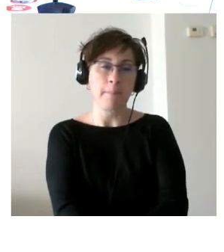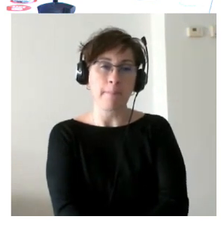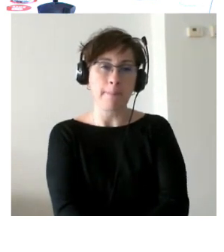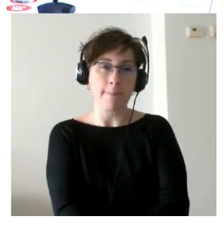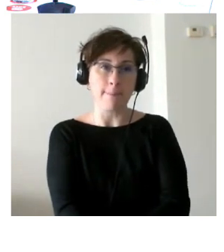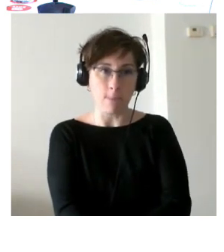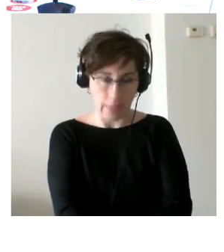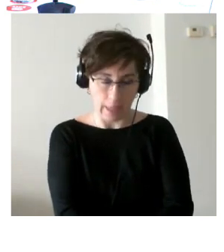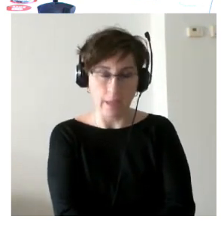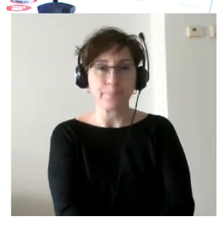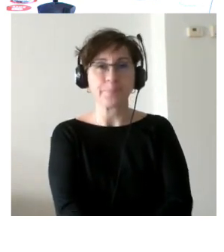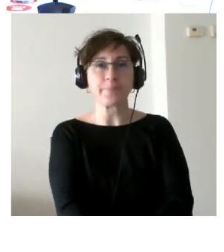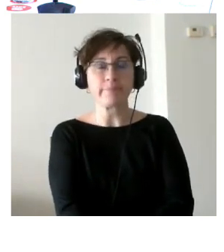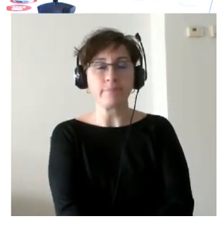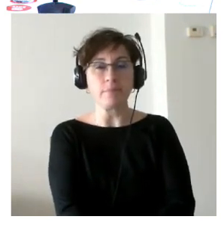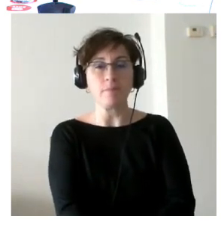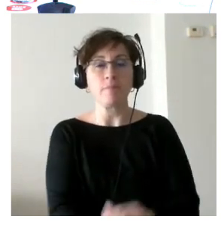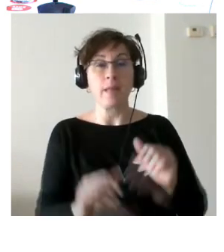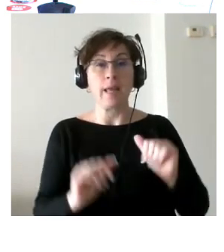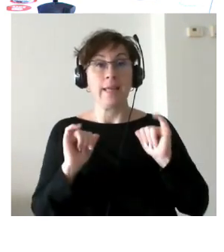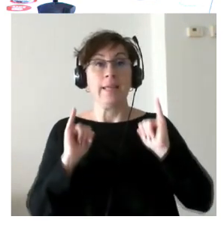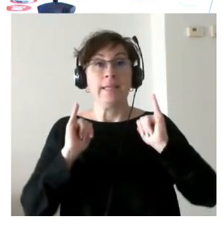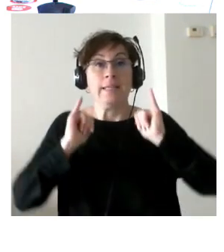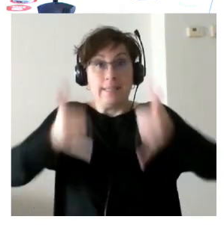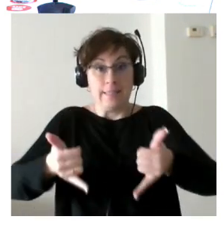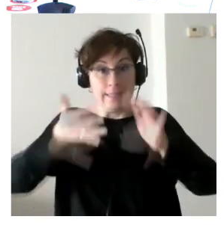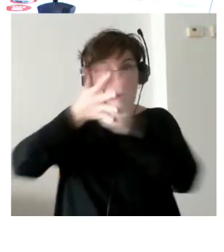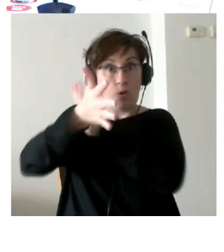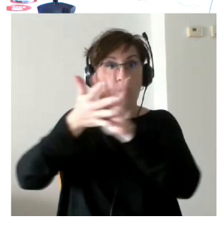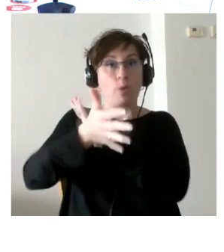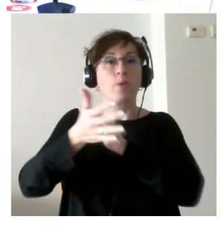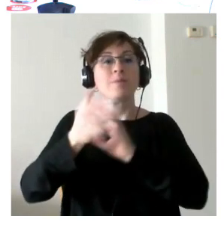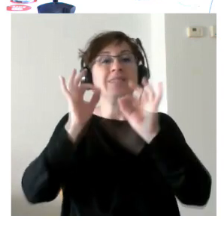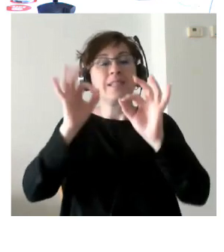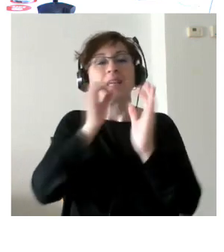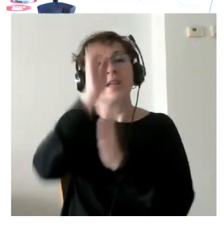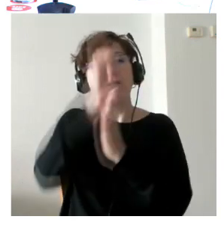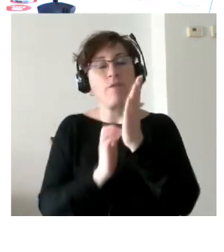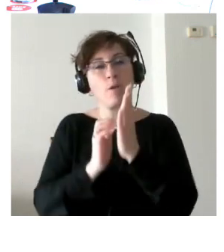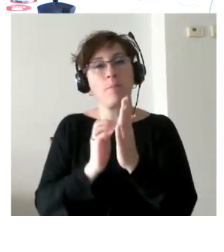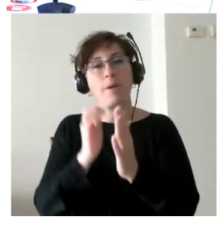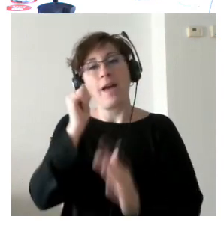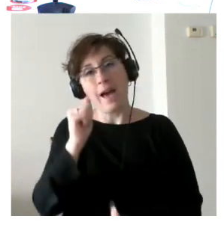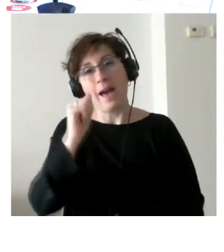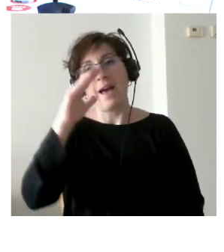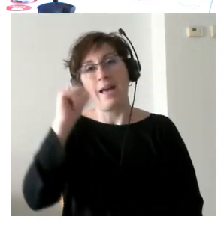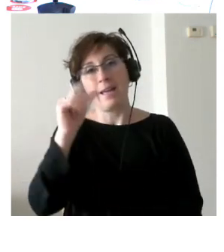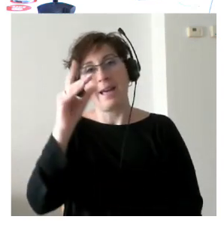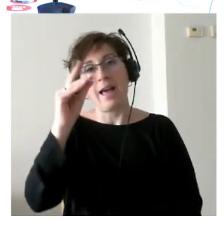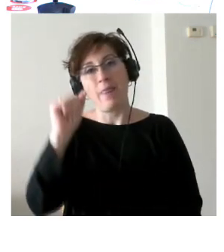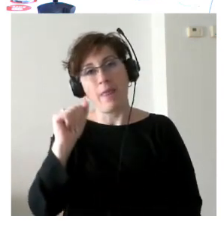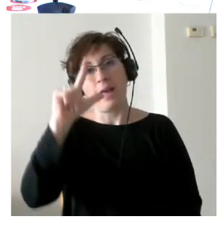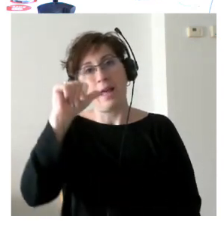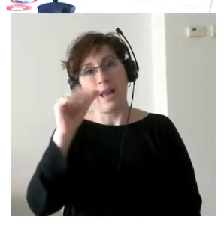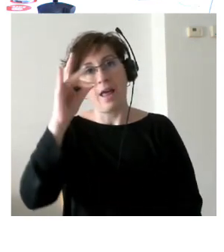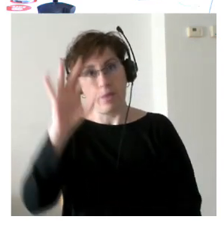bueno en la parte de introducción hablamos un poco de lo que es el informe de a cada lado entonces sí que el informe de a cada lado nos decía